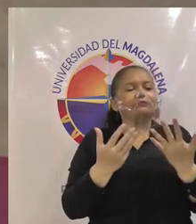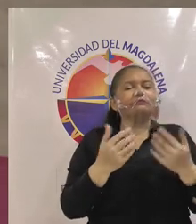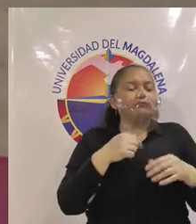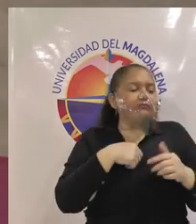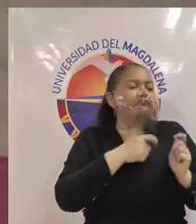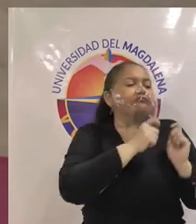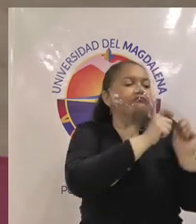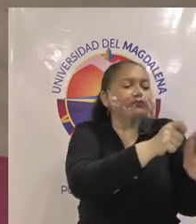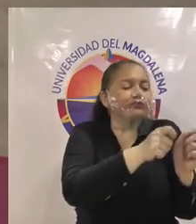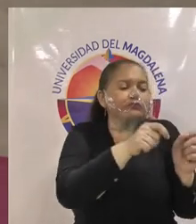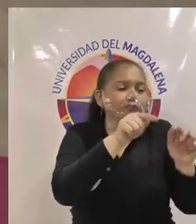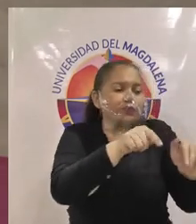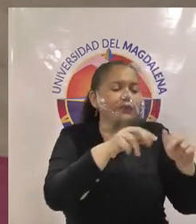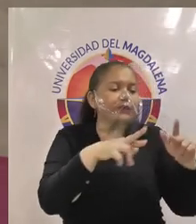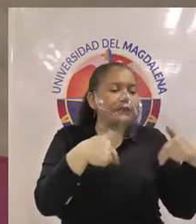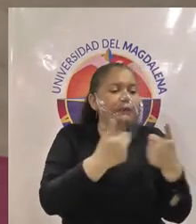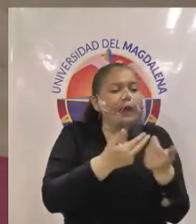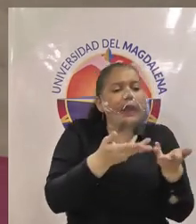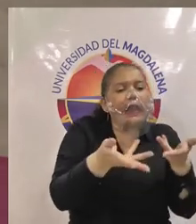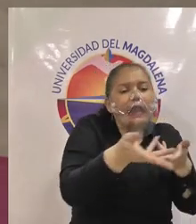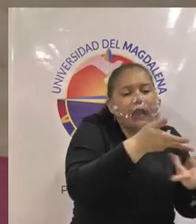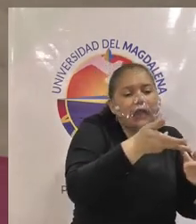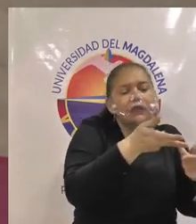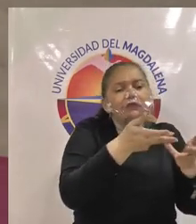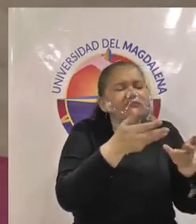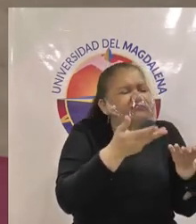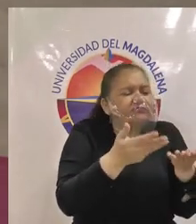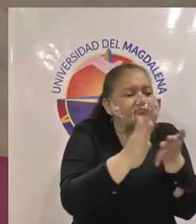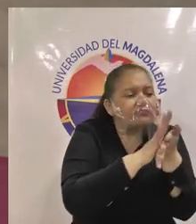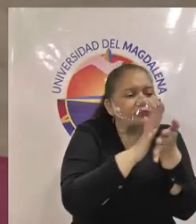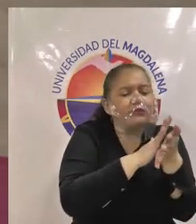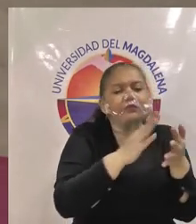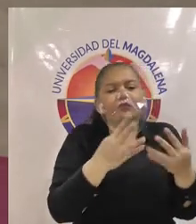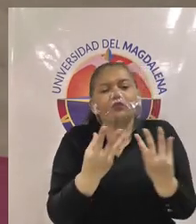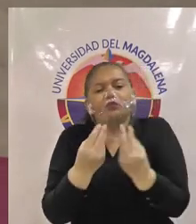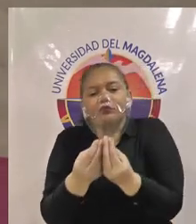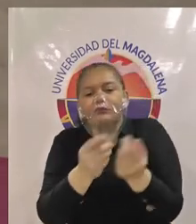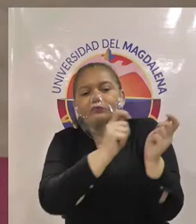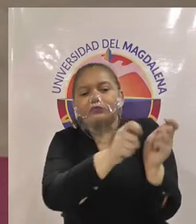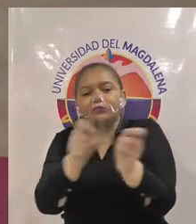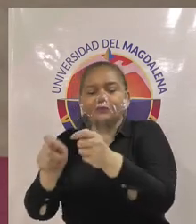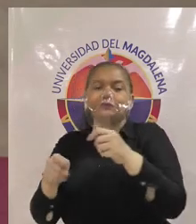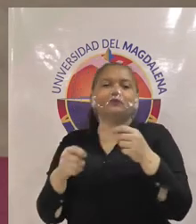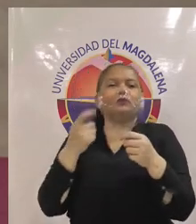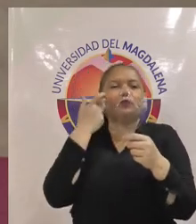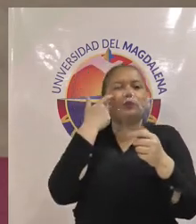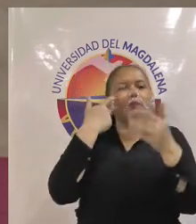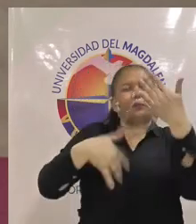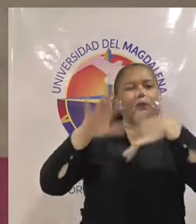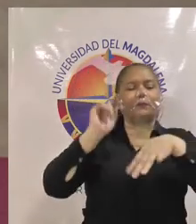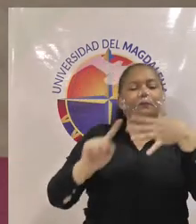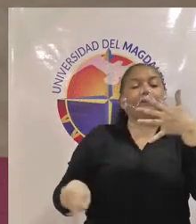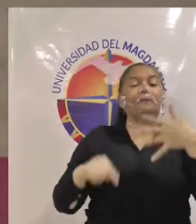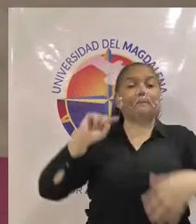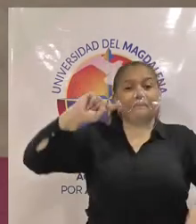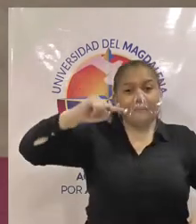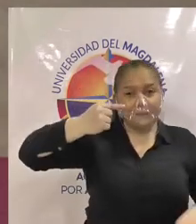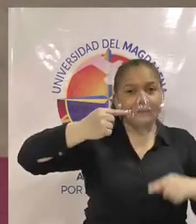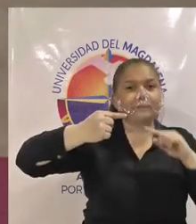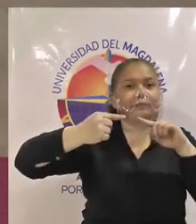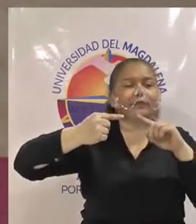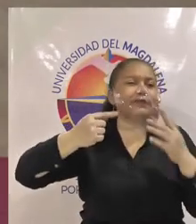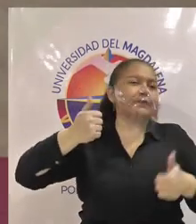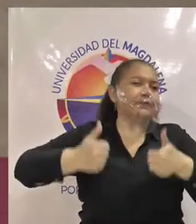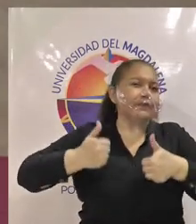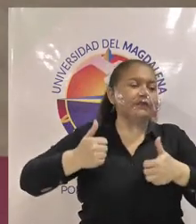manera de que se toquen unos puntos que son muy importantes en estos aspectos primero tenemos los inconvenientes